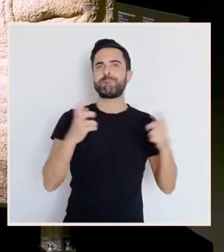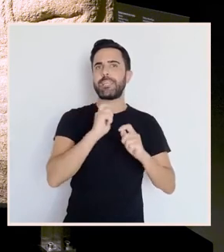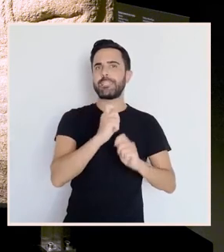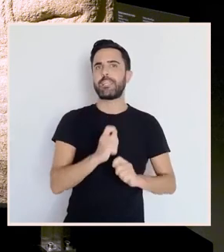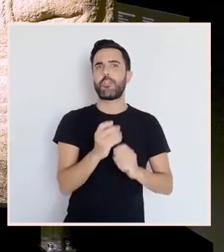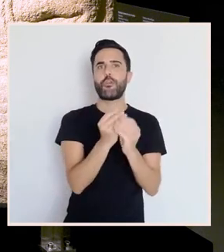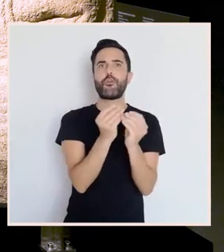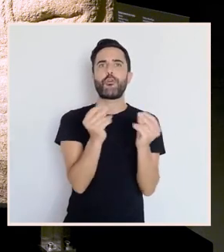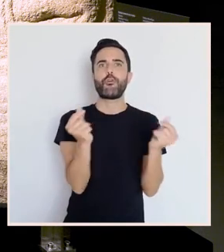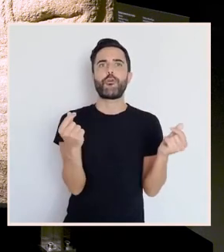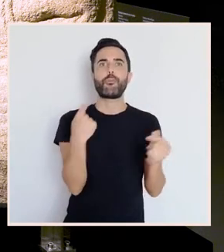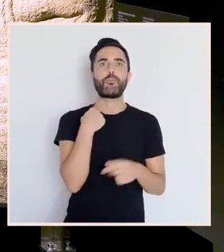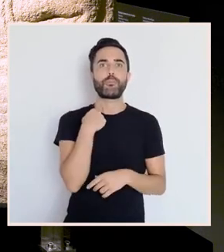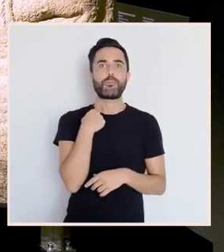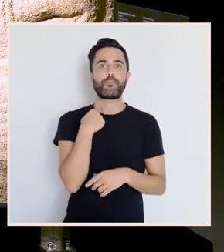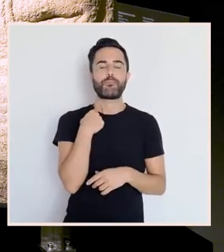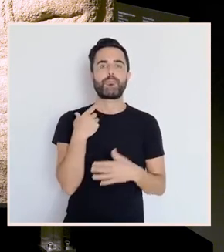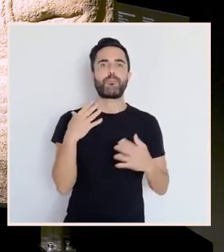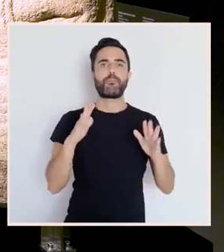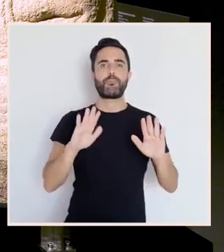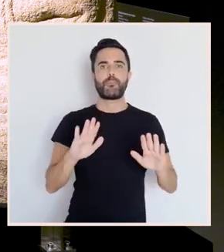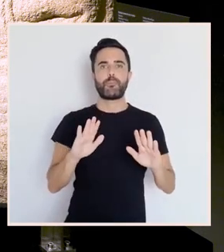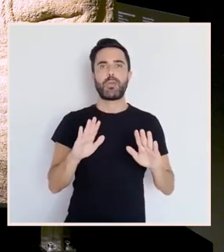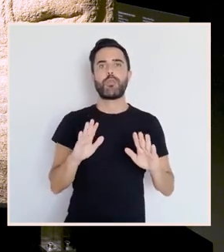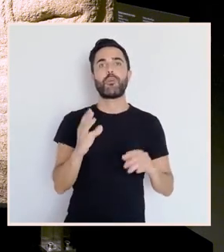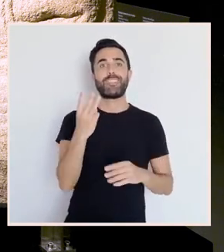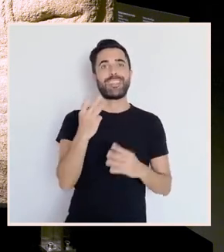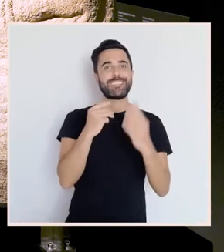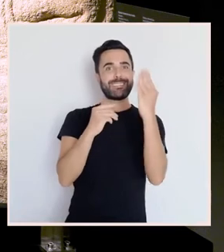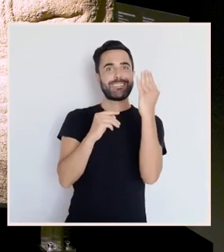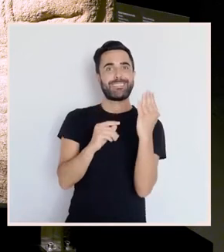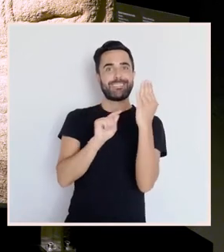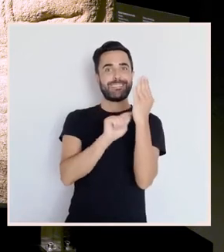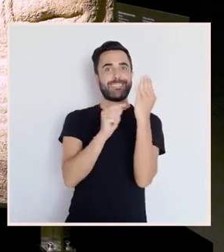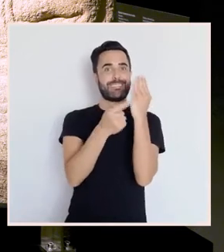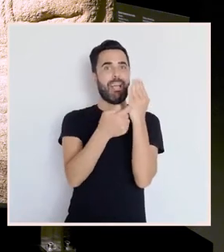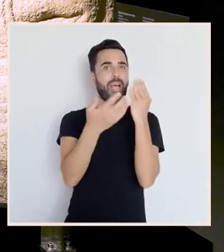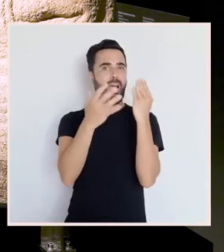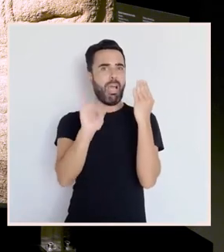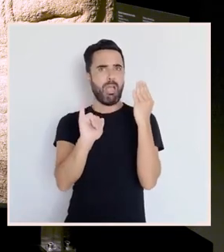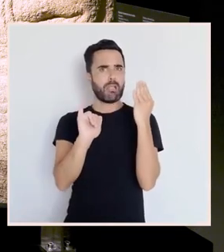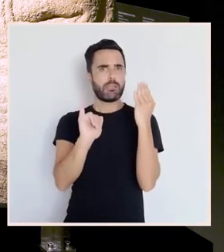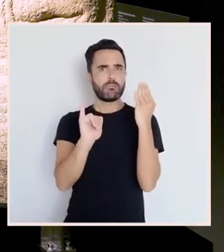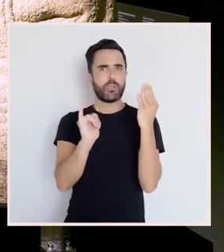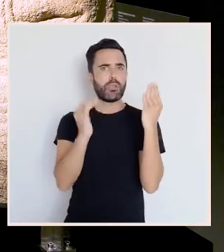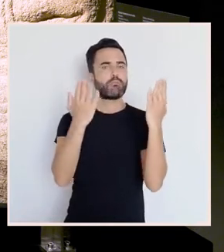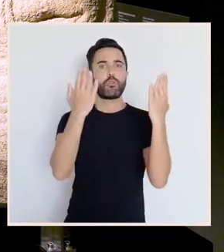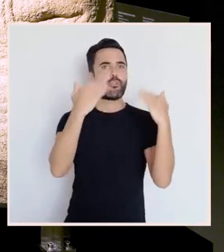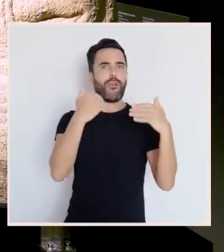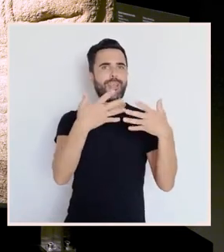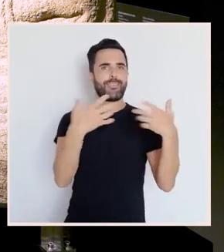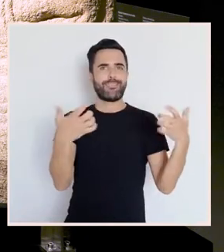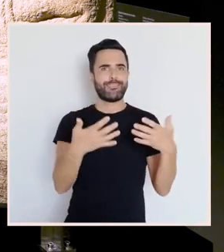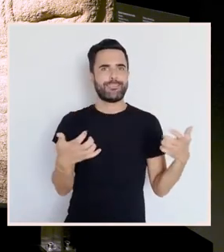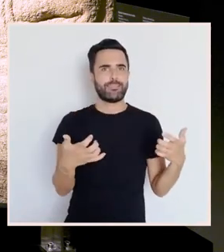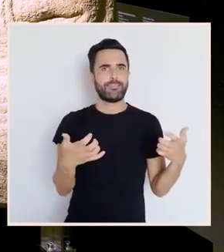O feito é que ninguna das tres estelas bifronte que conservamos levan inscripción. Pensamos que, neste caso,